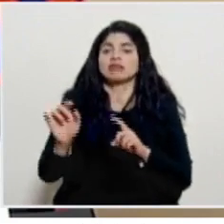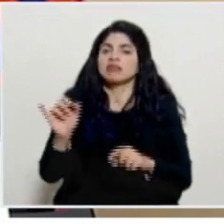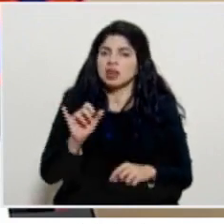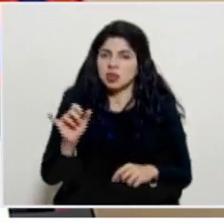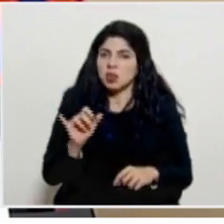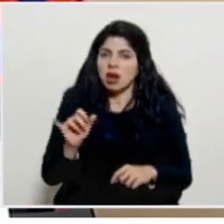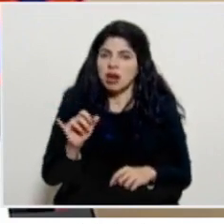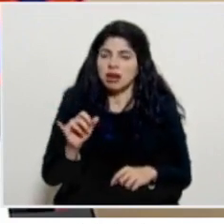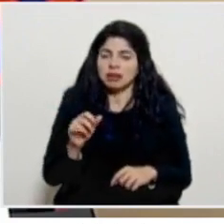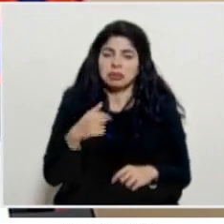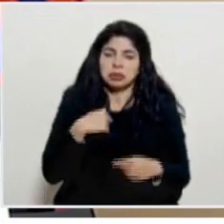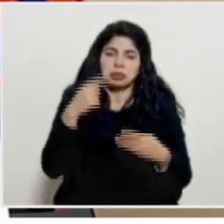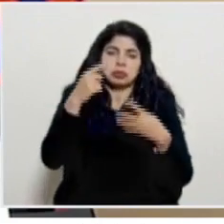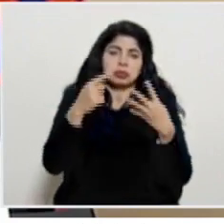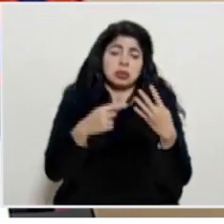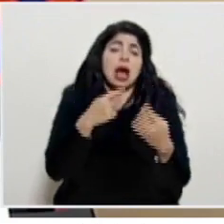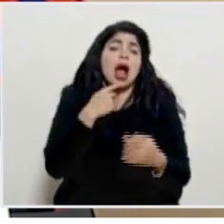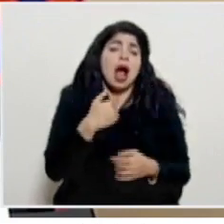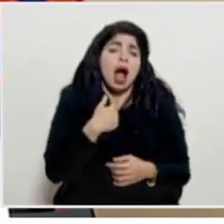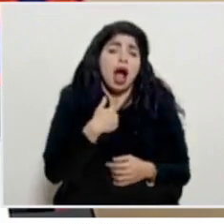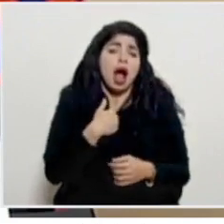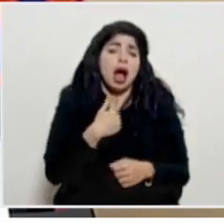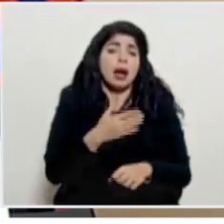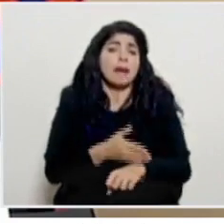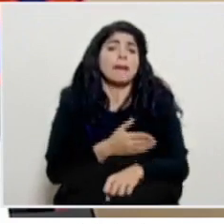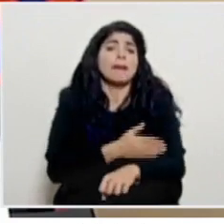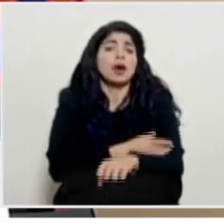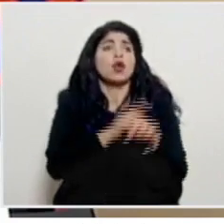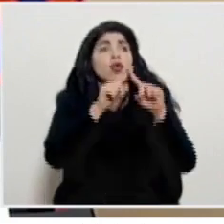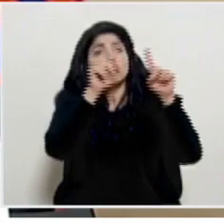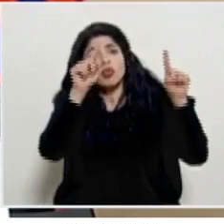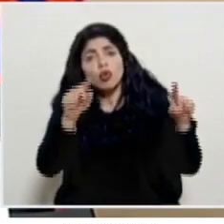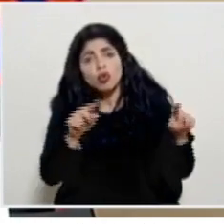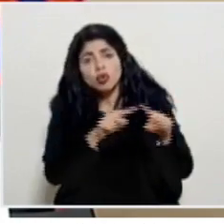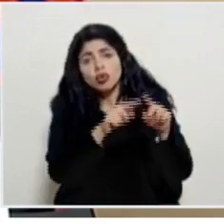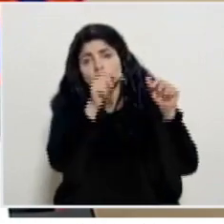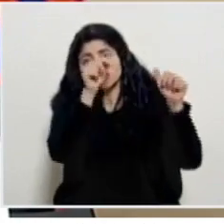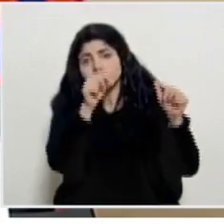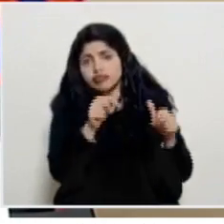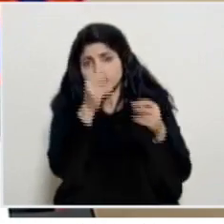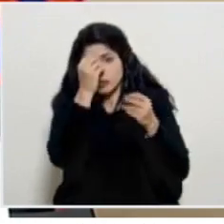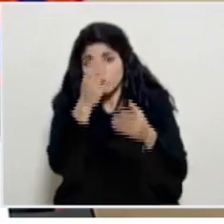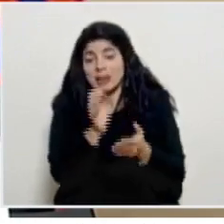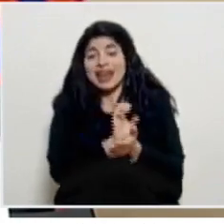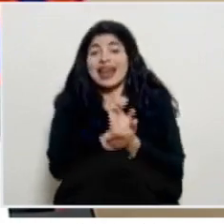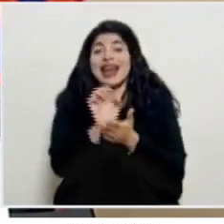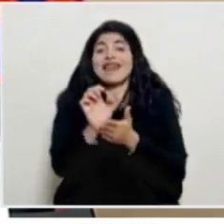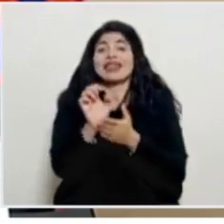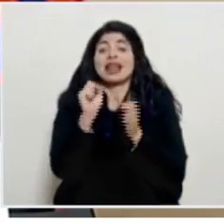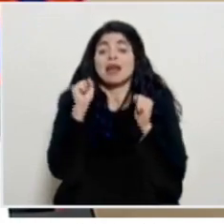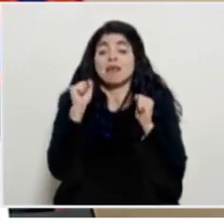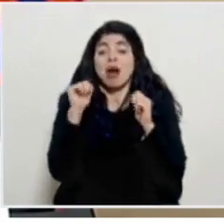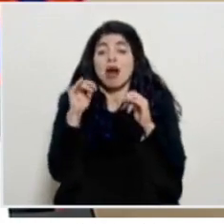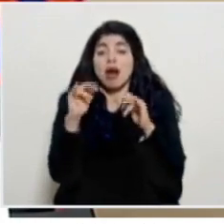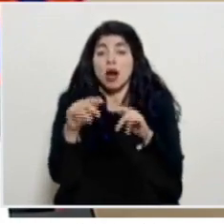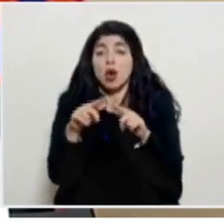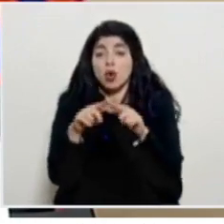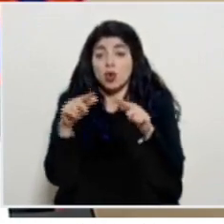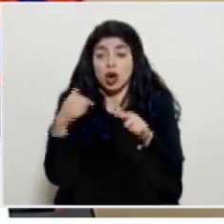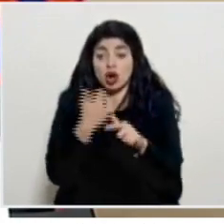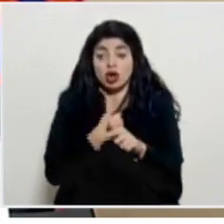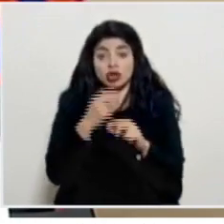para mencionar le ha mejorado mucho la rotulación también y evitar aglomeraciones en los sitios que hemos